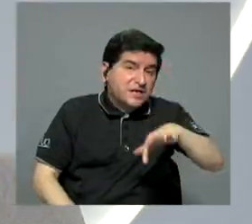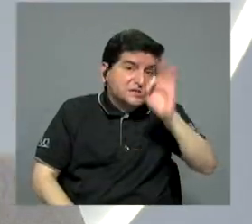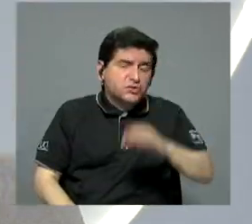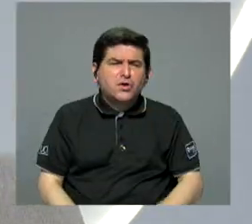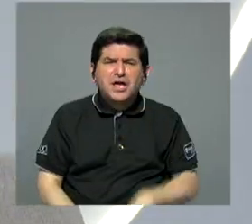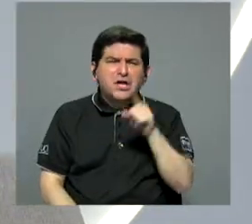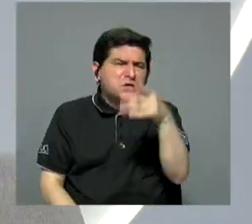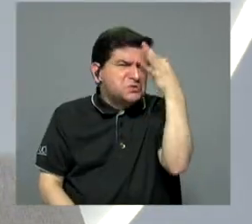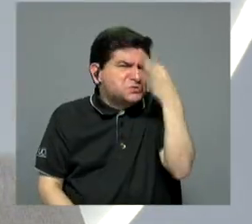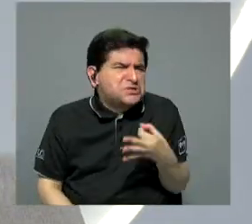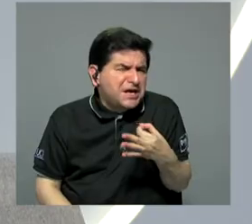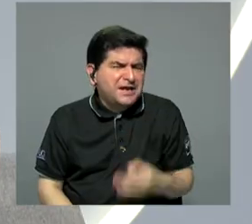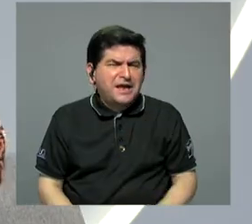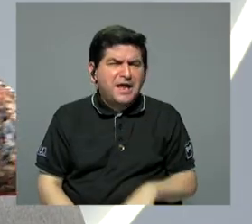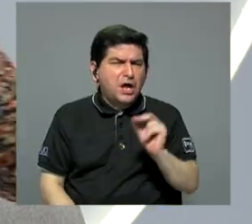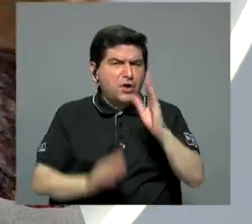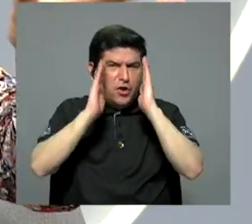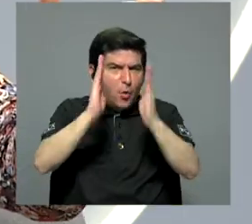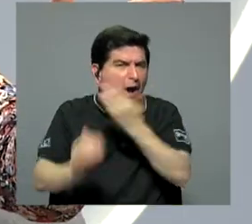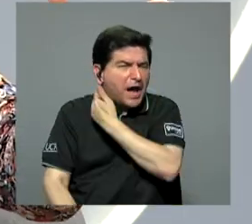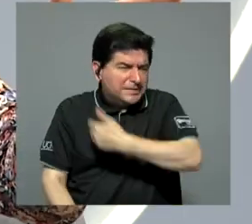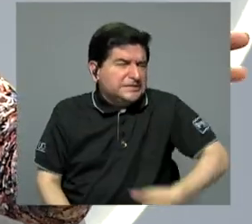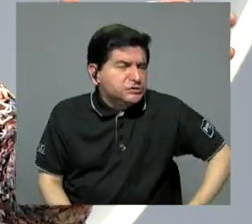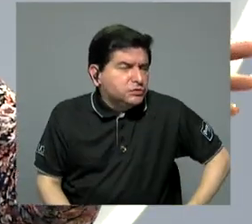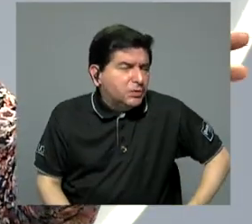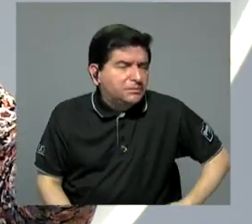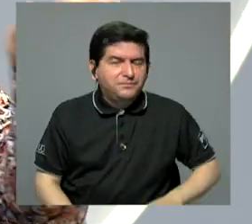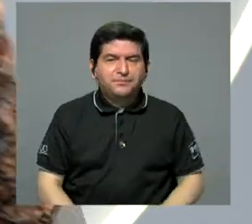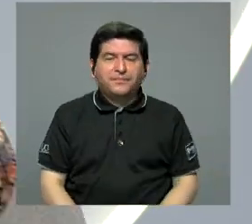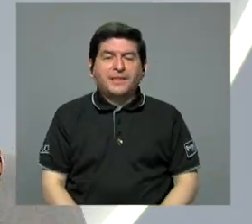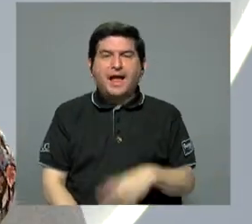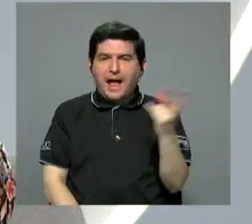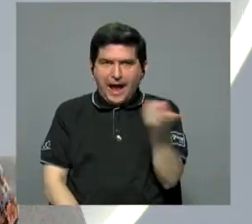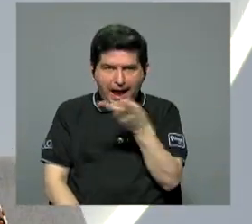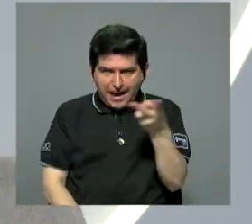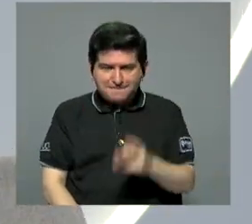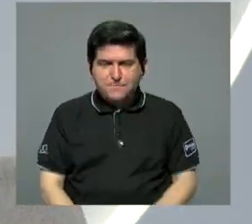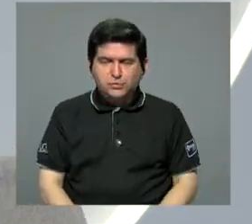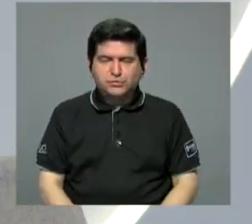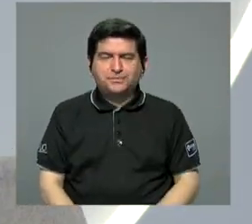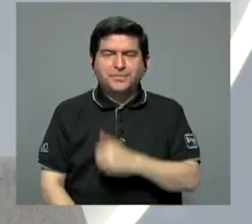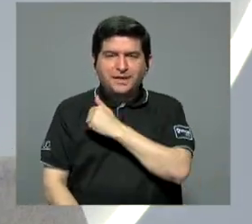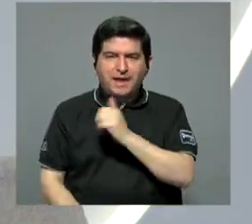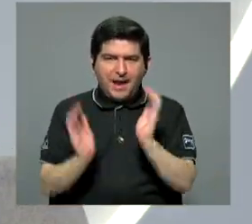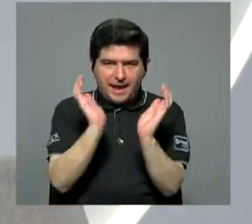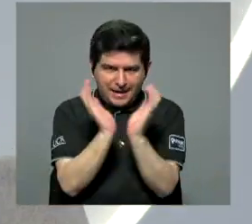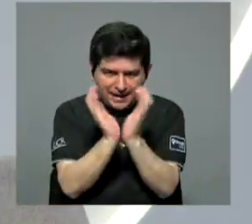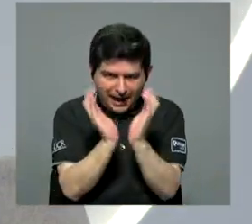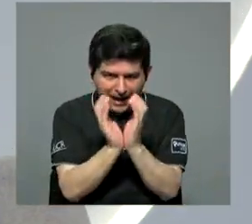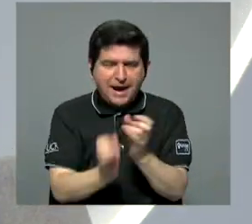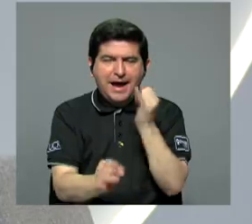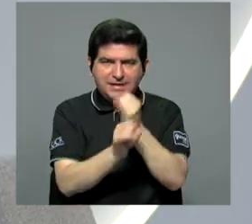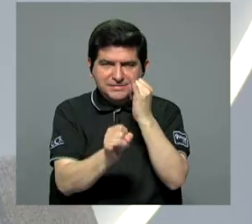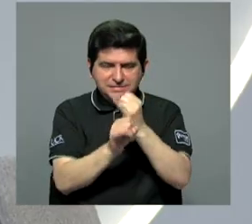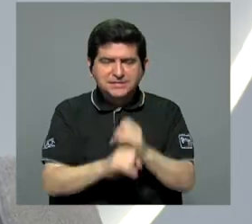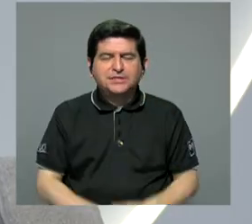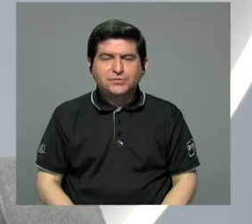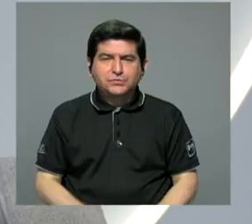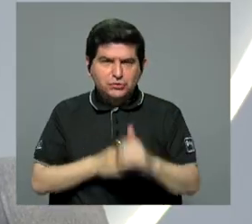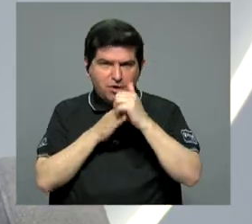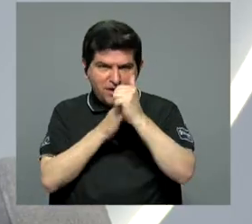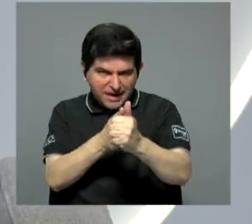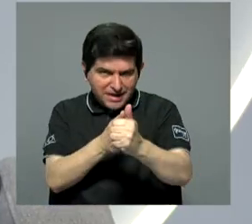¿Y usted cree que no van a querer hacerle caso al presidente? Don Oscar y Don Roland, la Caja también ha sido la institución que ha dado la cara